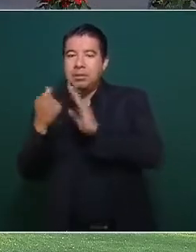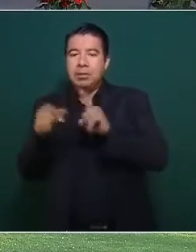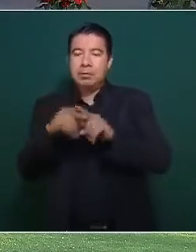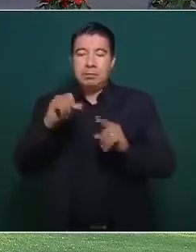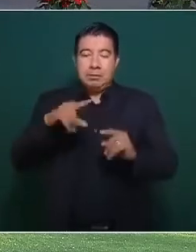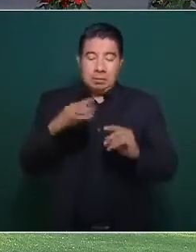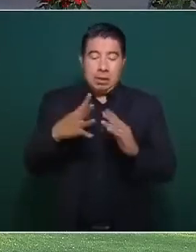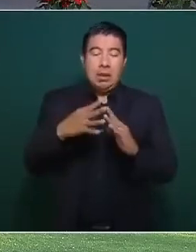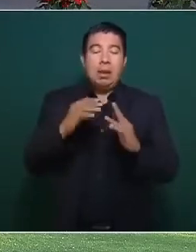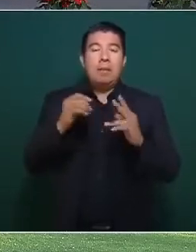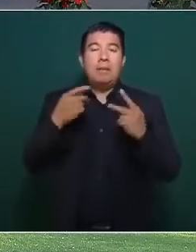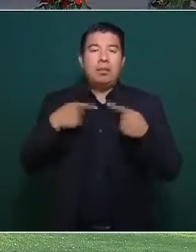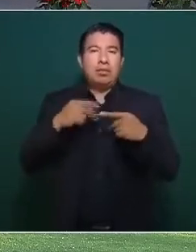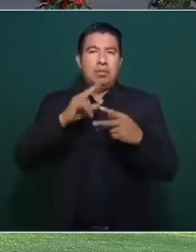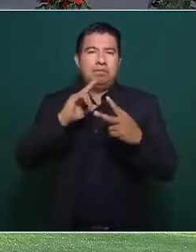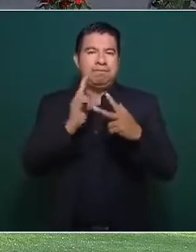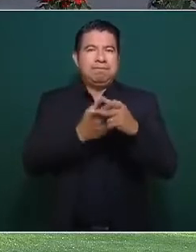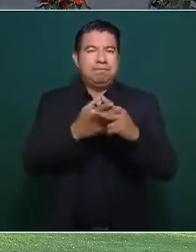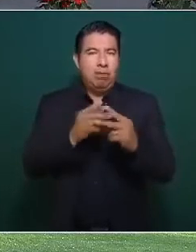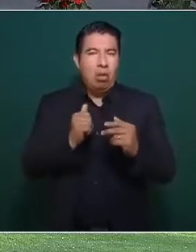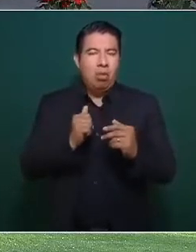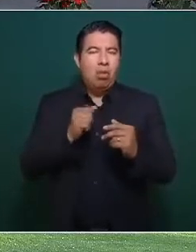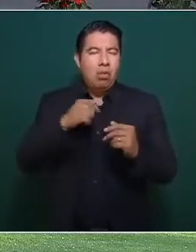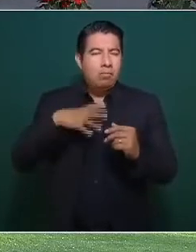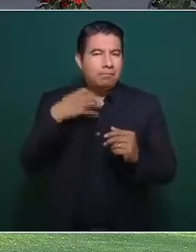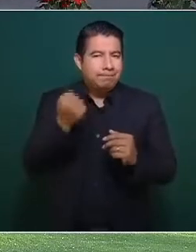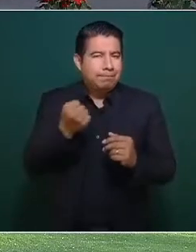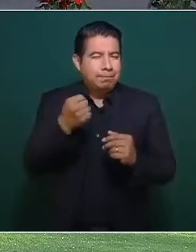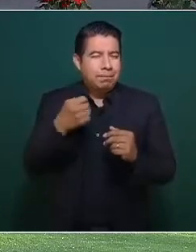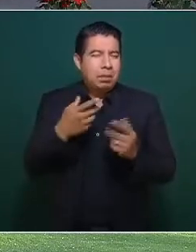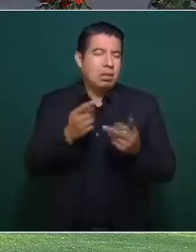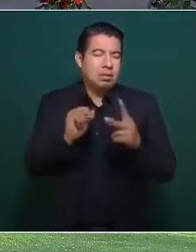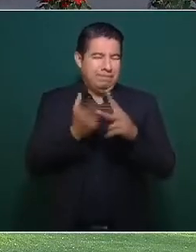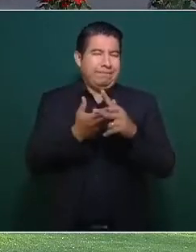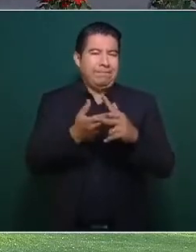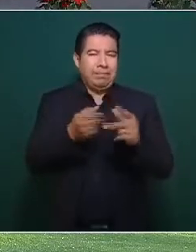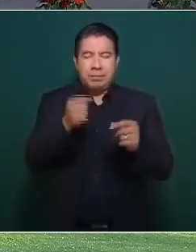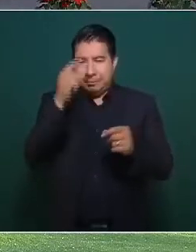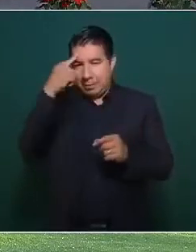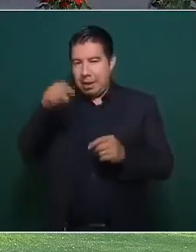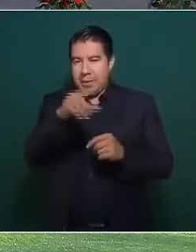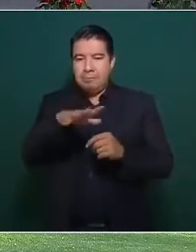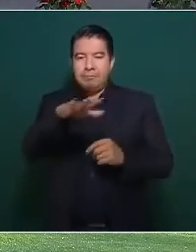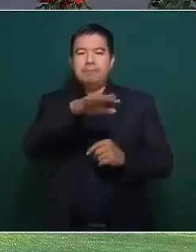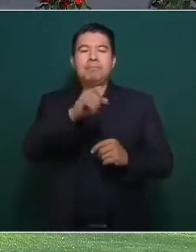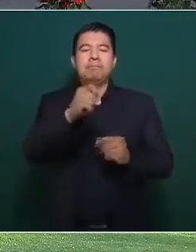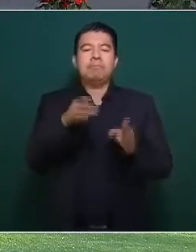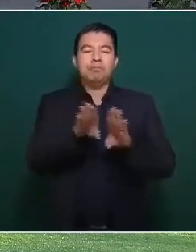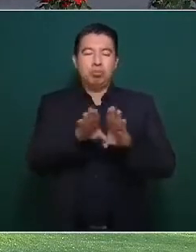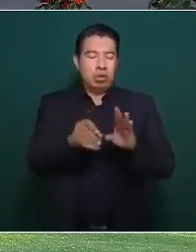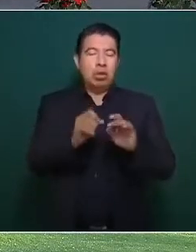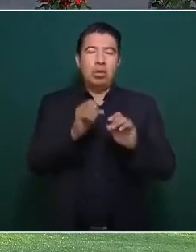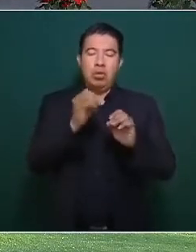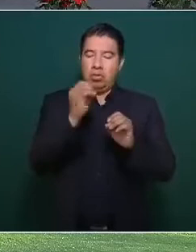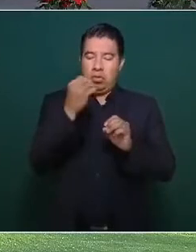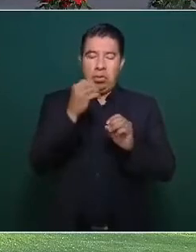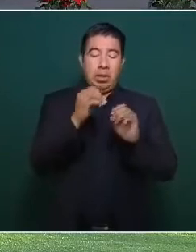dolosos, 23 eventos de esta naturaleza. En octubre, 350